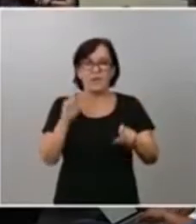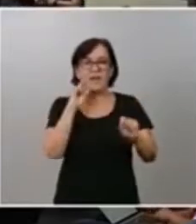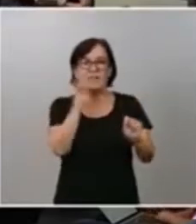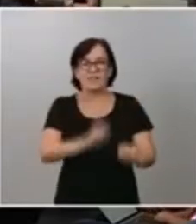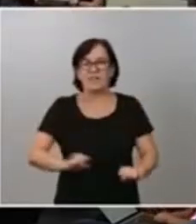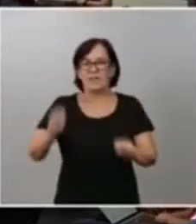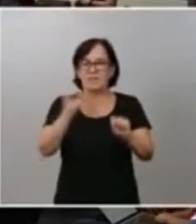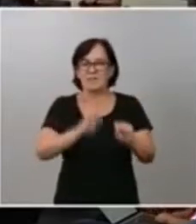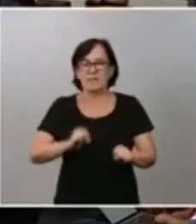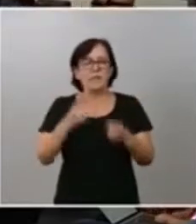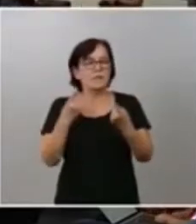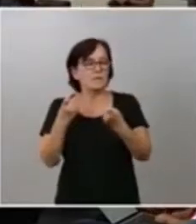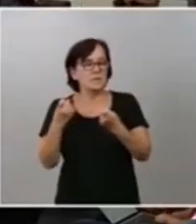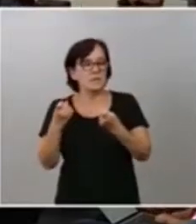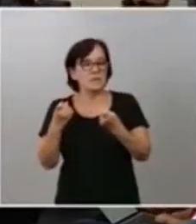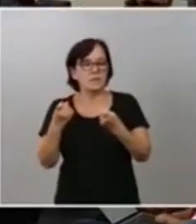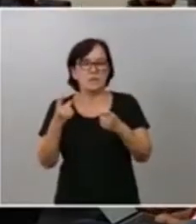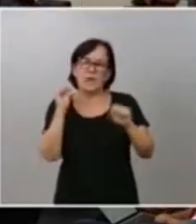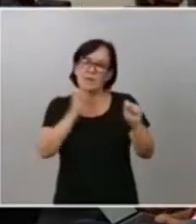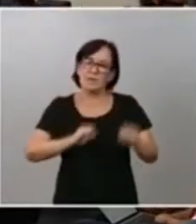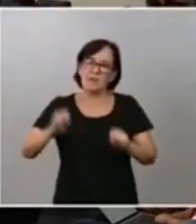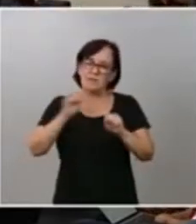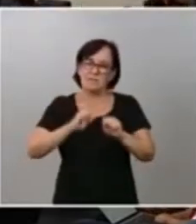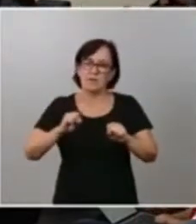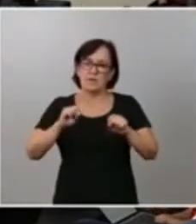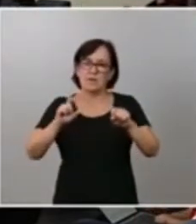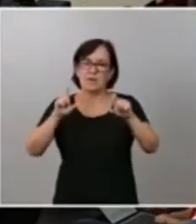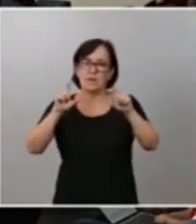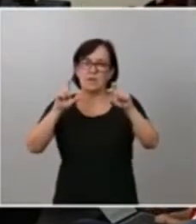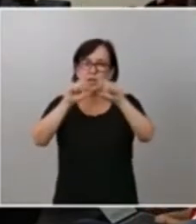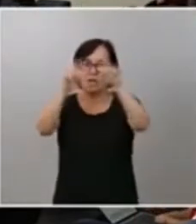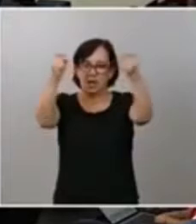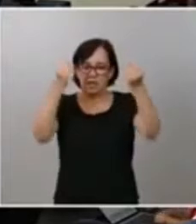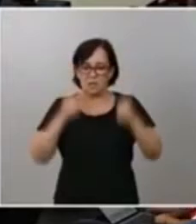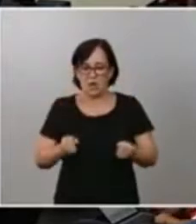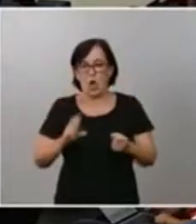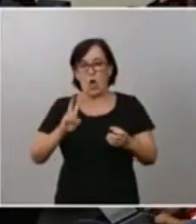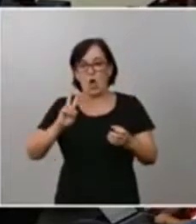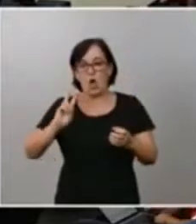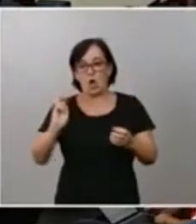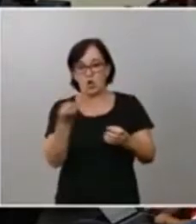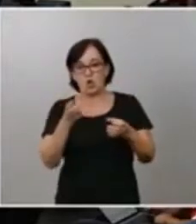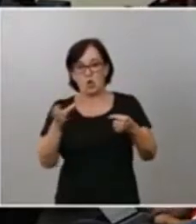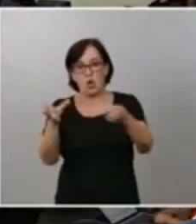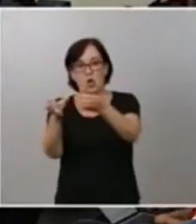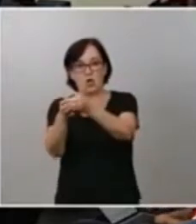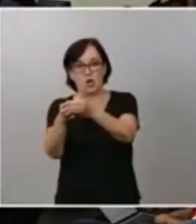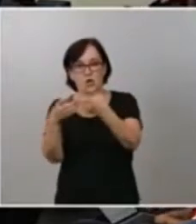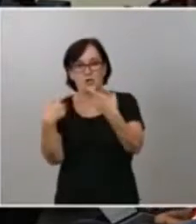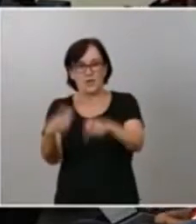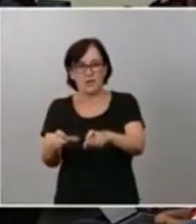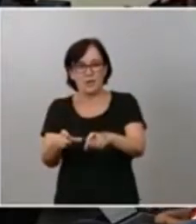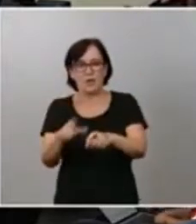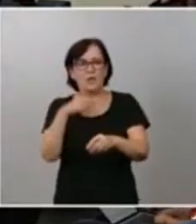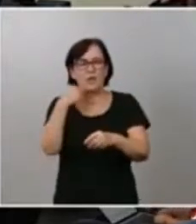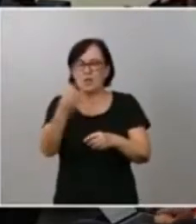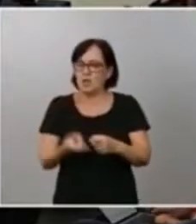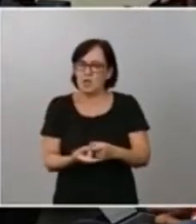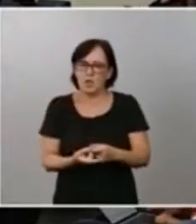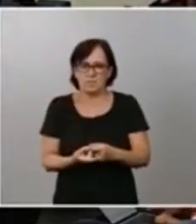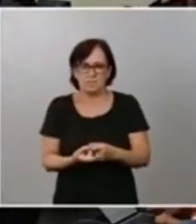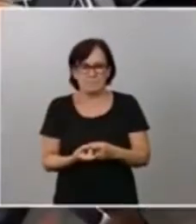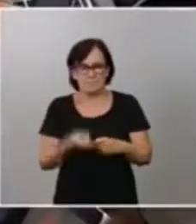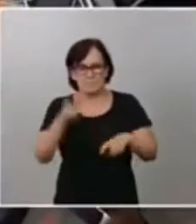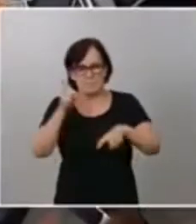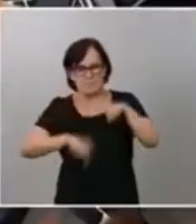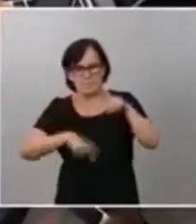necesidad de salir en defensa de las instituciones con otro sector que, lo que dice, en función también de la pregunta